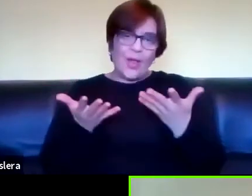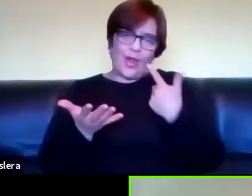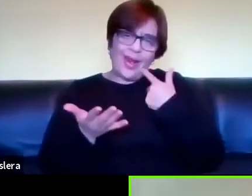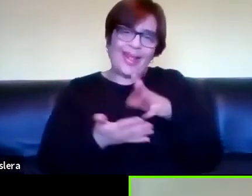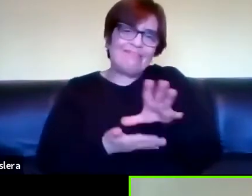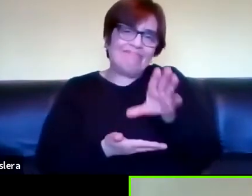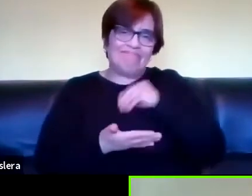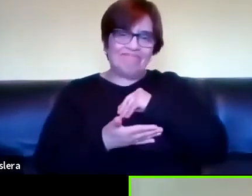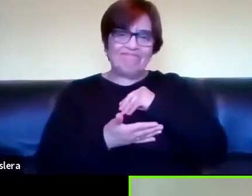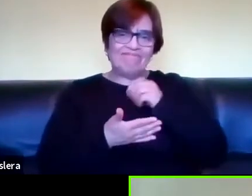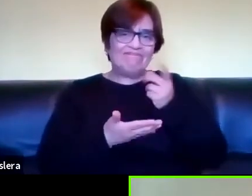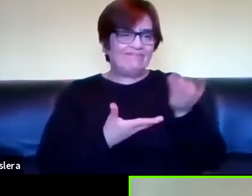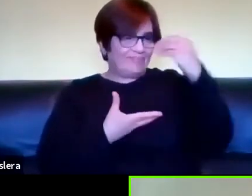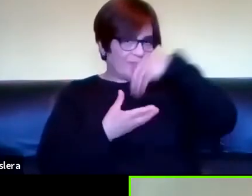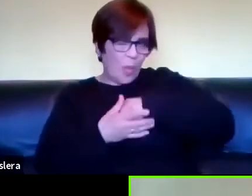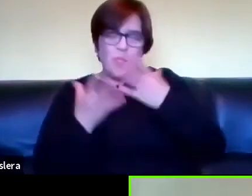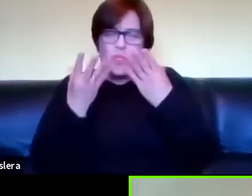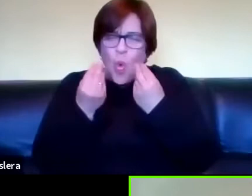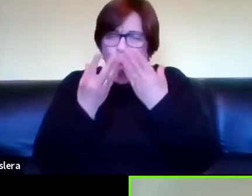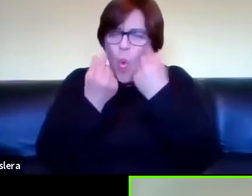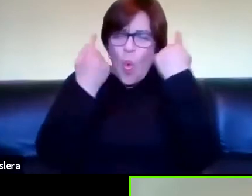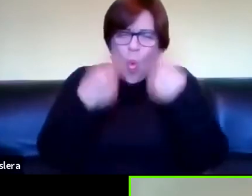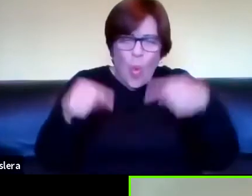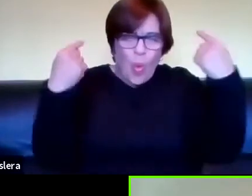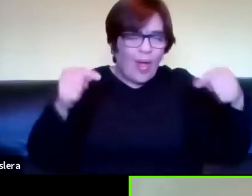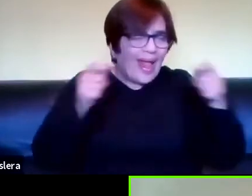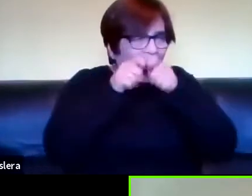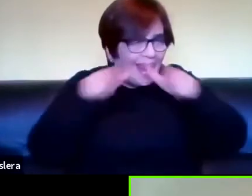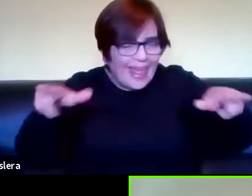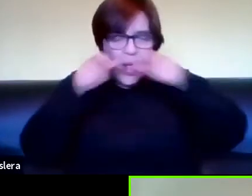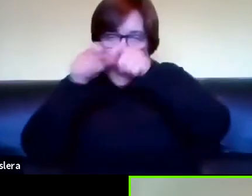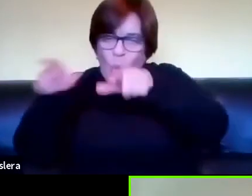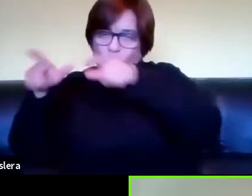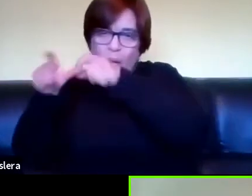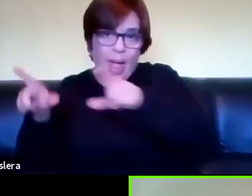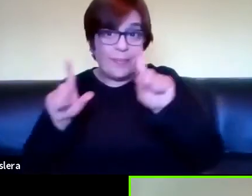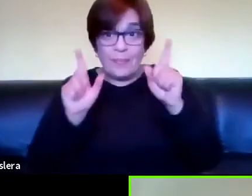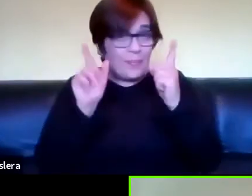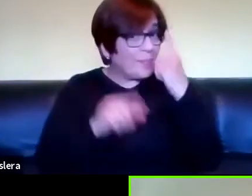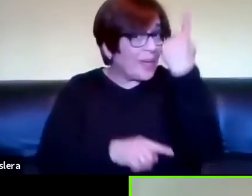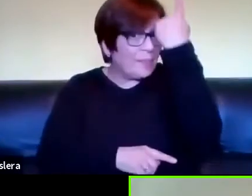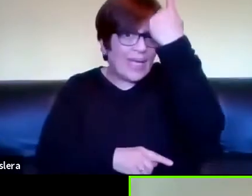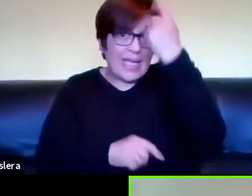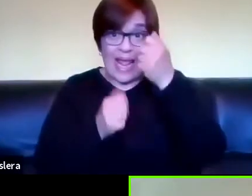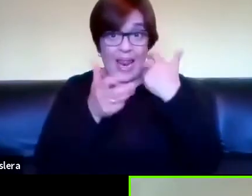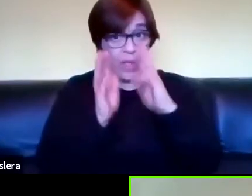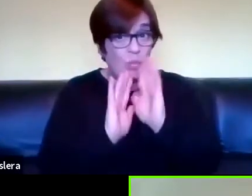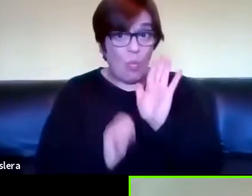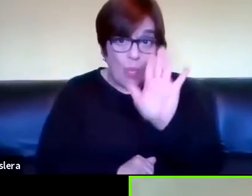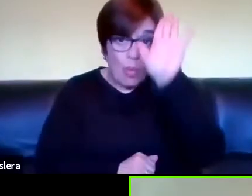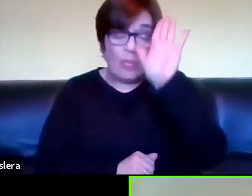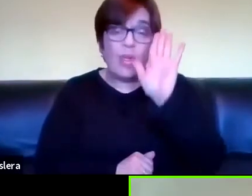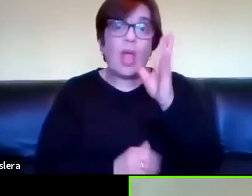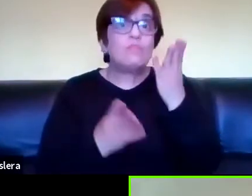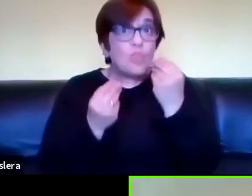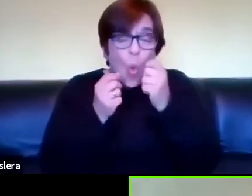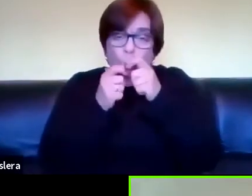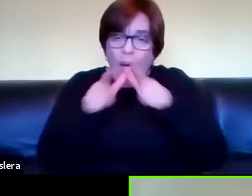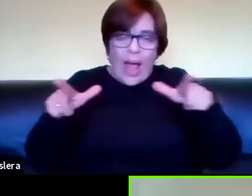es plurilingüe porque hay muchas lenguas en juego con el centro en la lengua materna hay muchas lenguas en juego